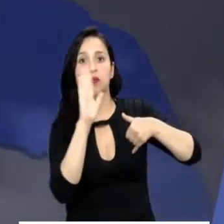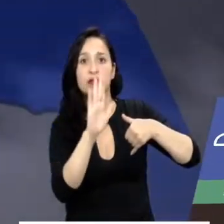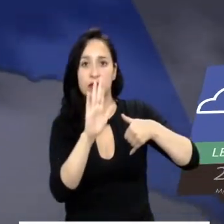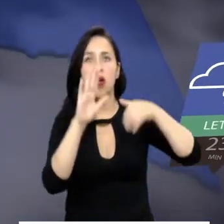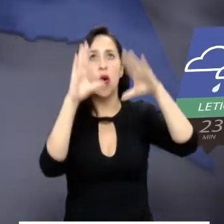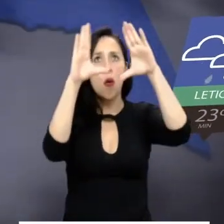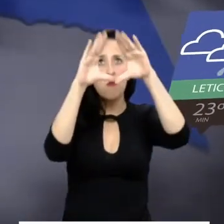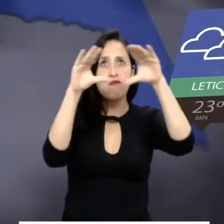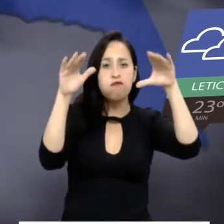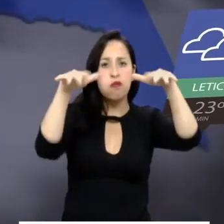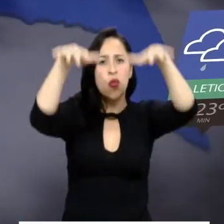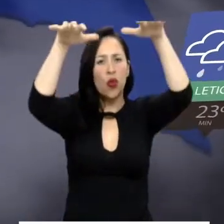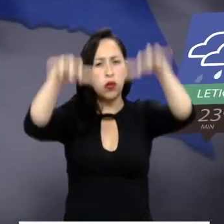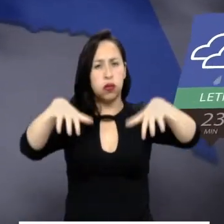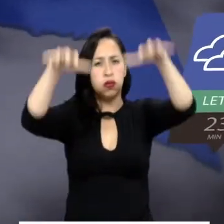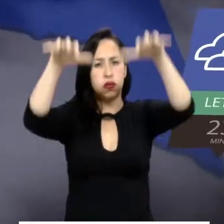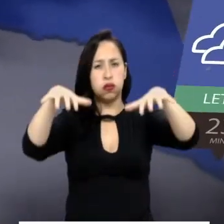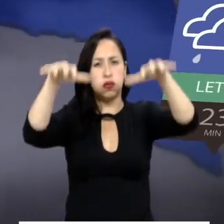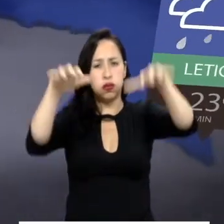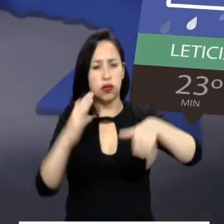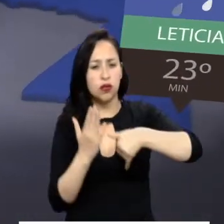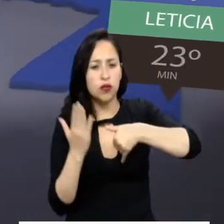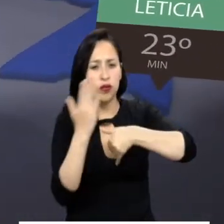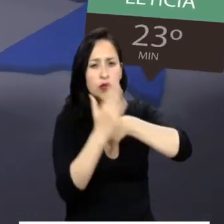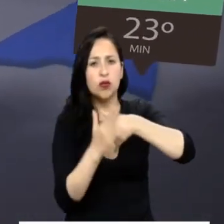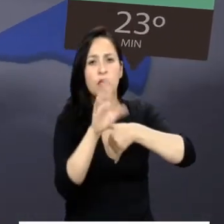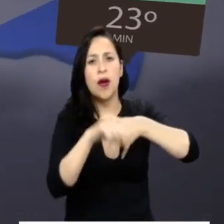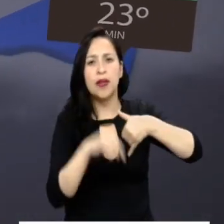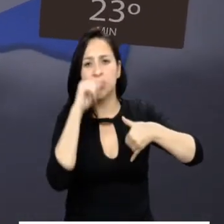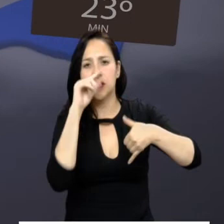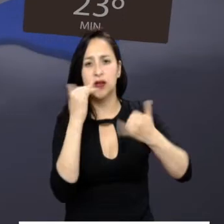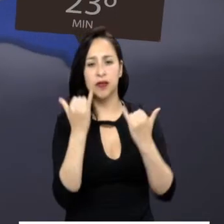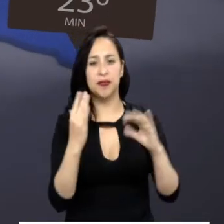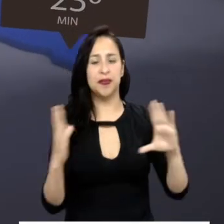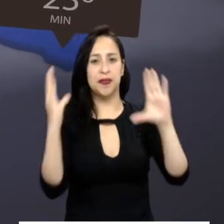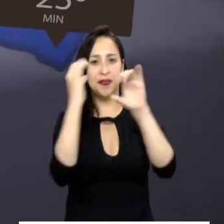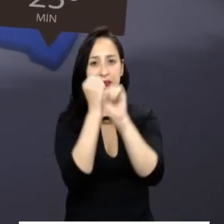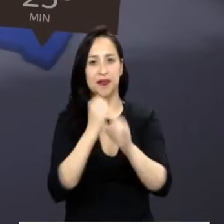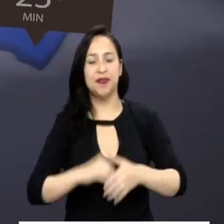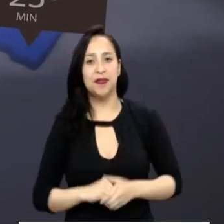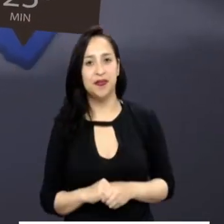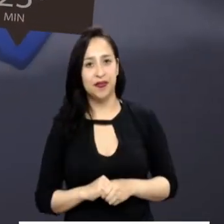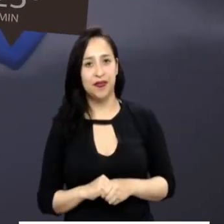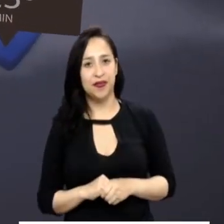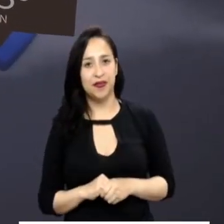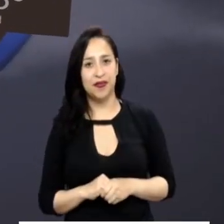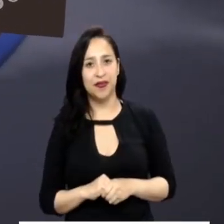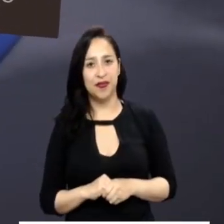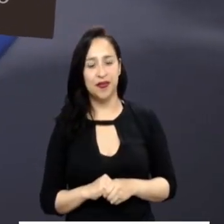la Amazonía se presentarán nubes constantes y descargas de agua en casi todo el territorio durante la noche.